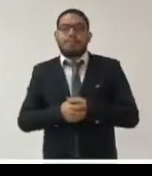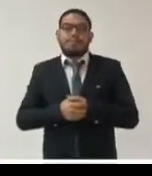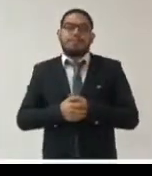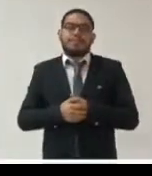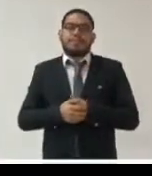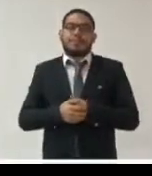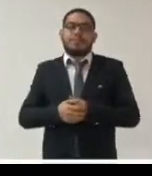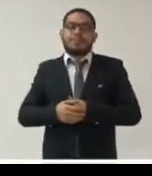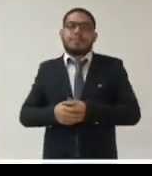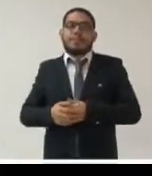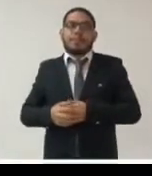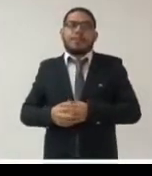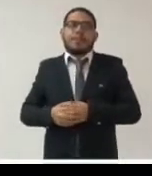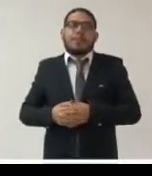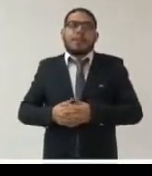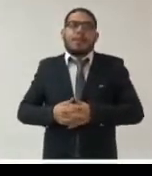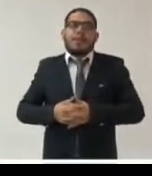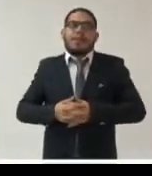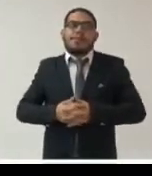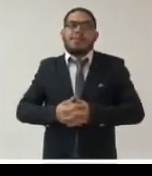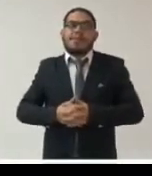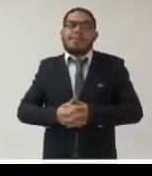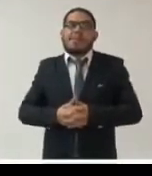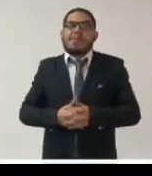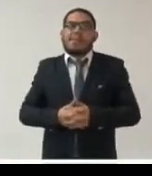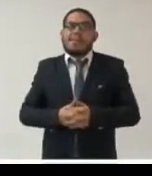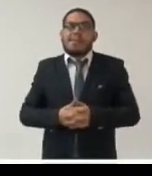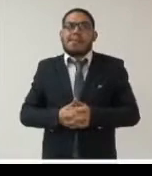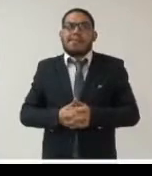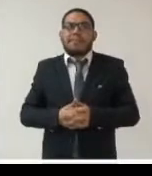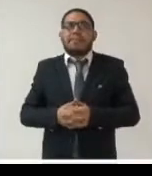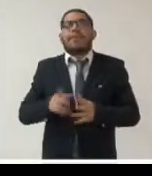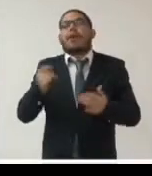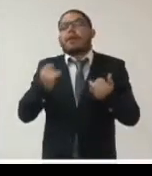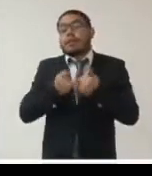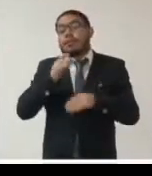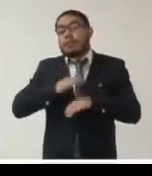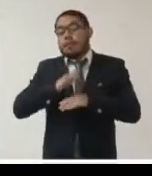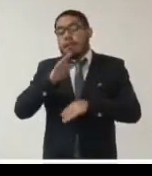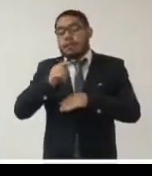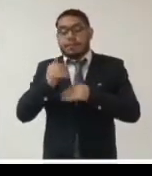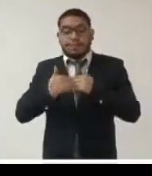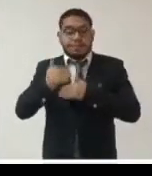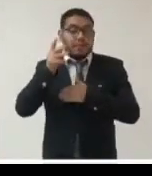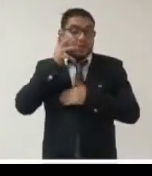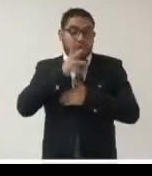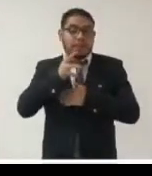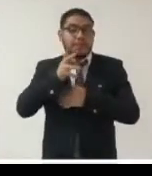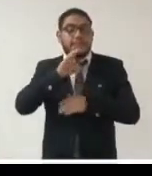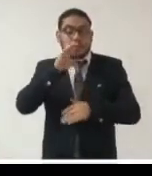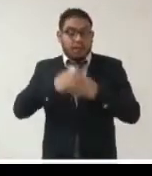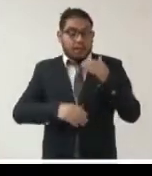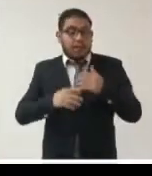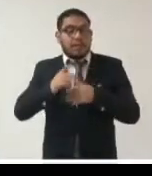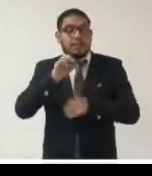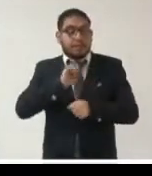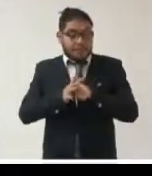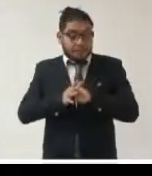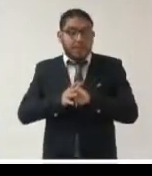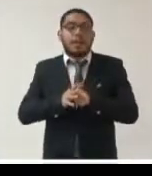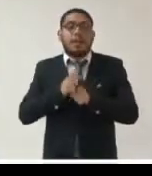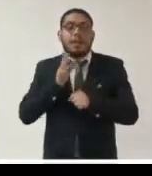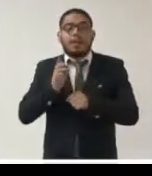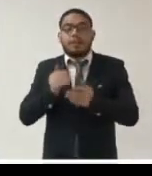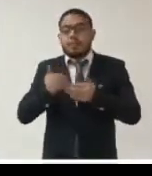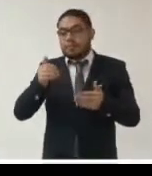además de todo lo que será post pandemia y de los retos que implica la transparencia de lo que